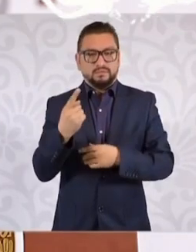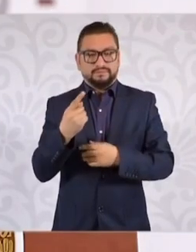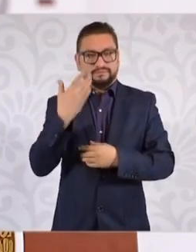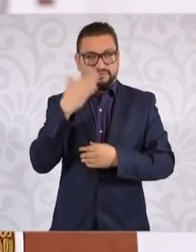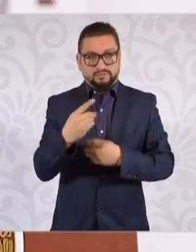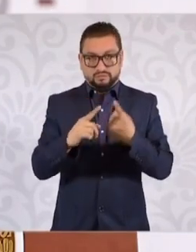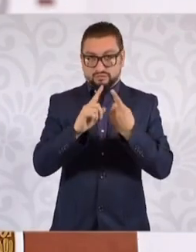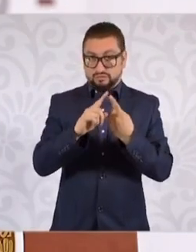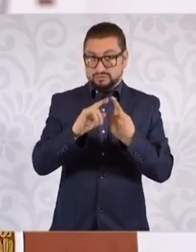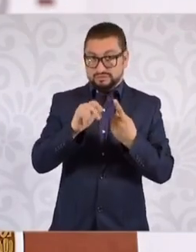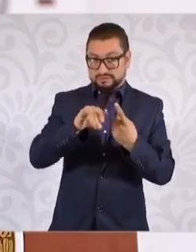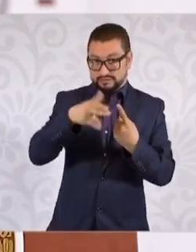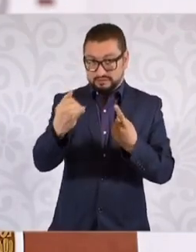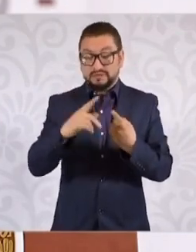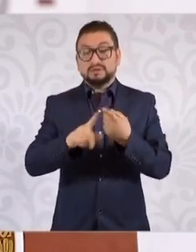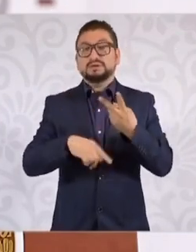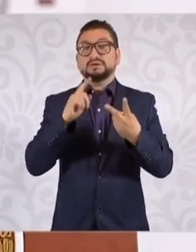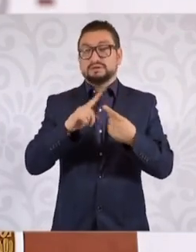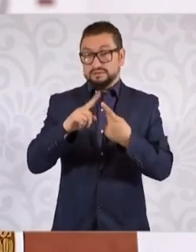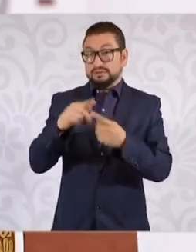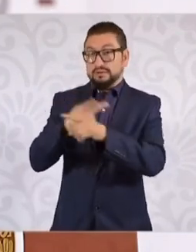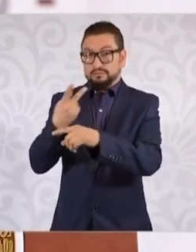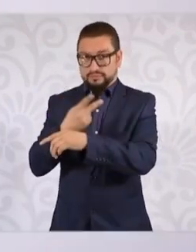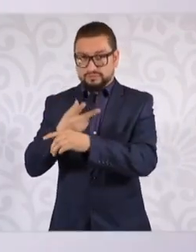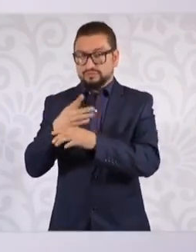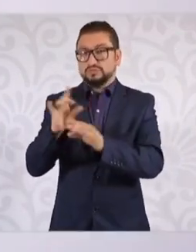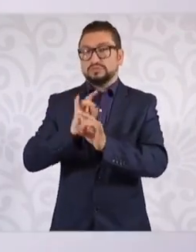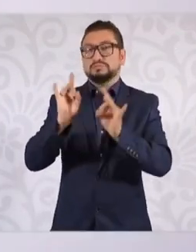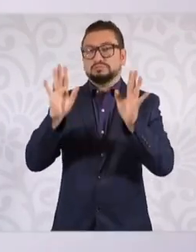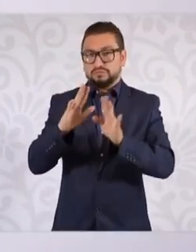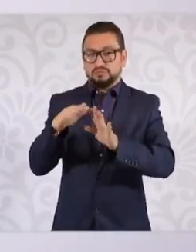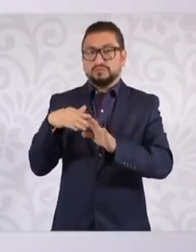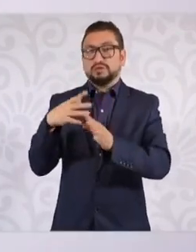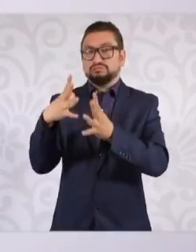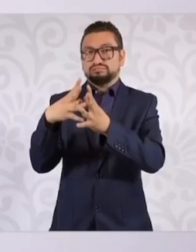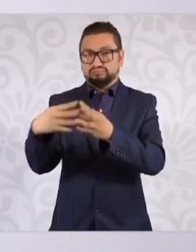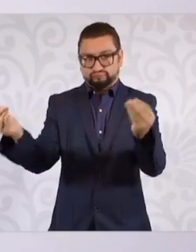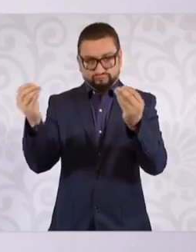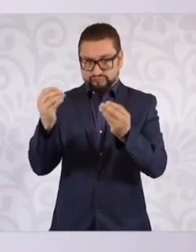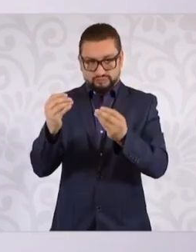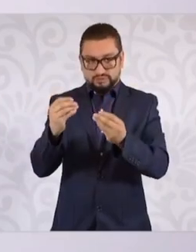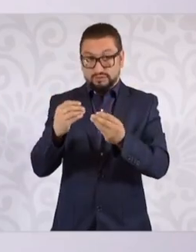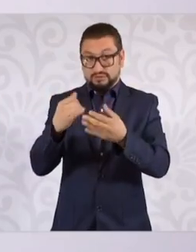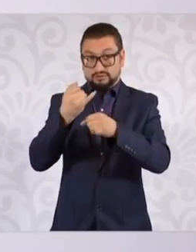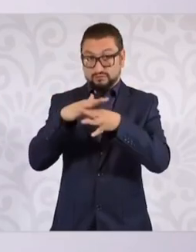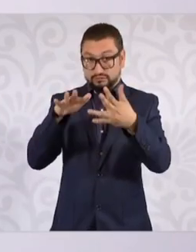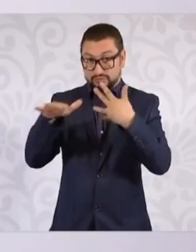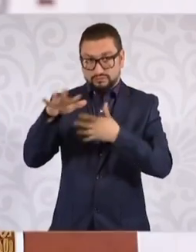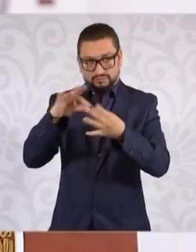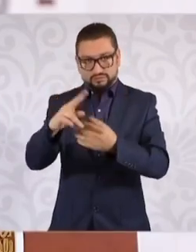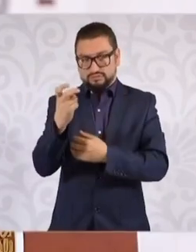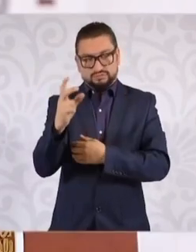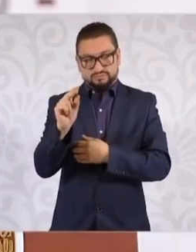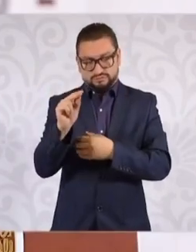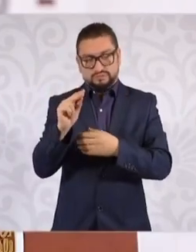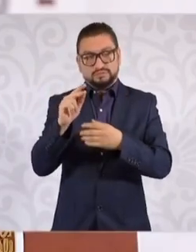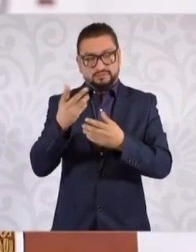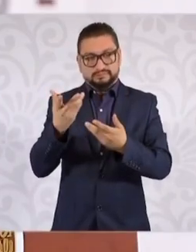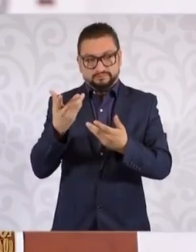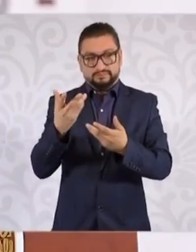Una cosa es el INAI y lo que se está planteando, de que desaparezca el INAI, que no la transparencia. Eso es muy importante.